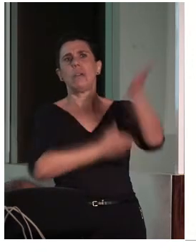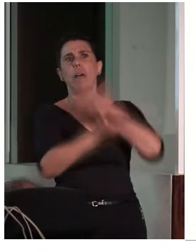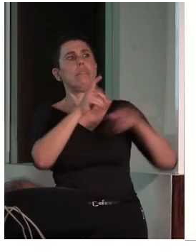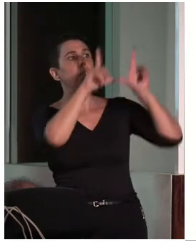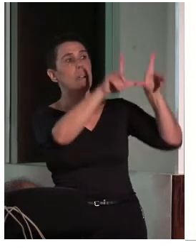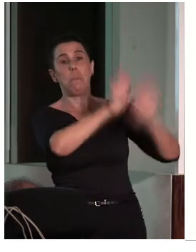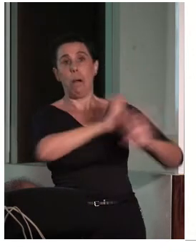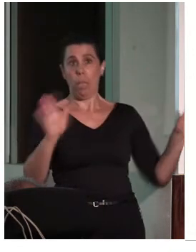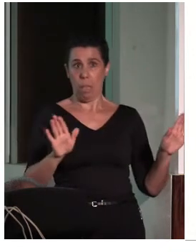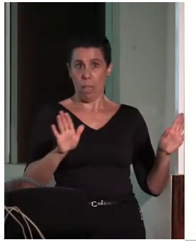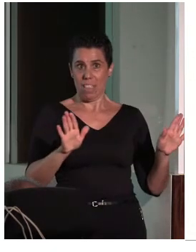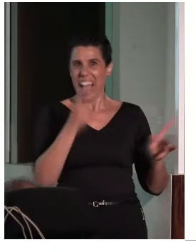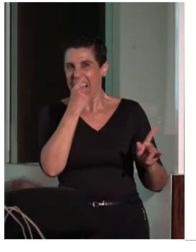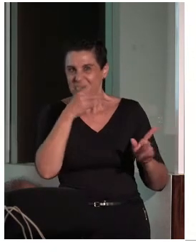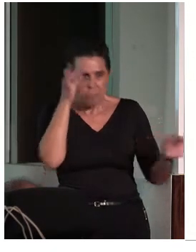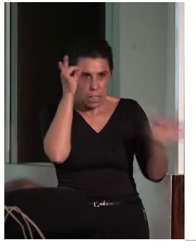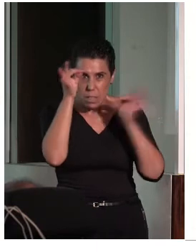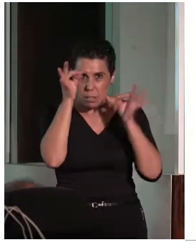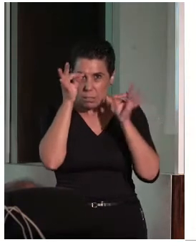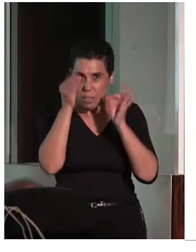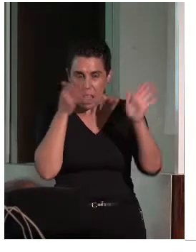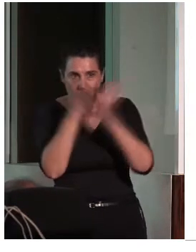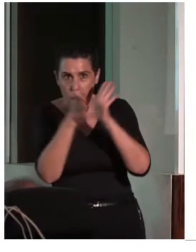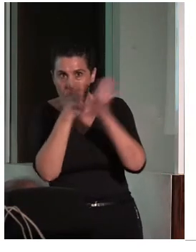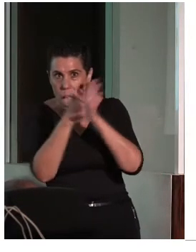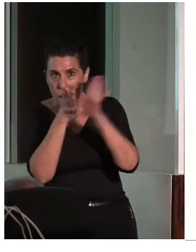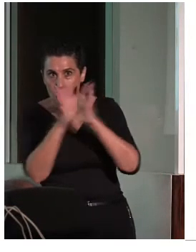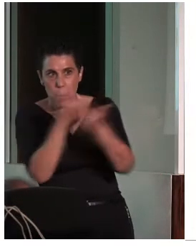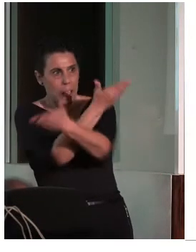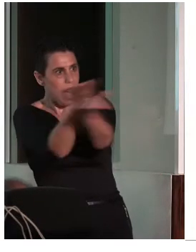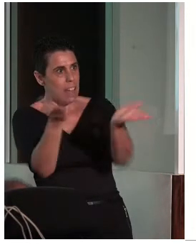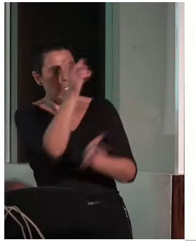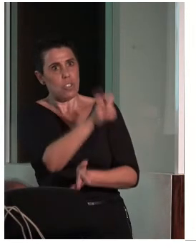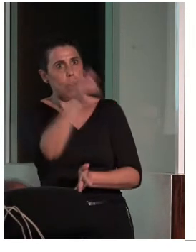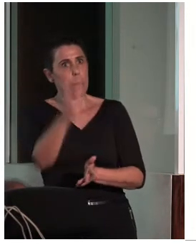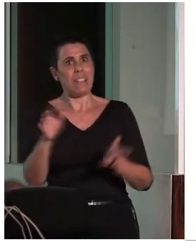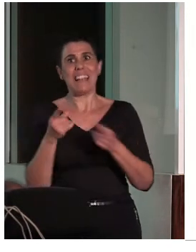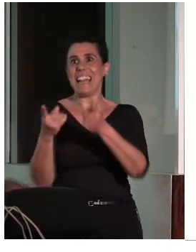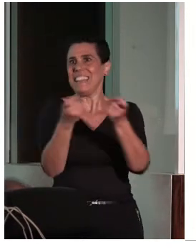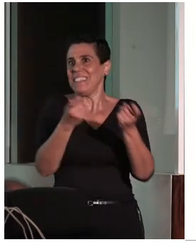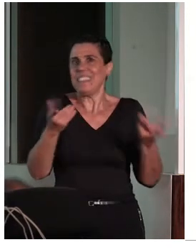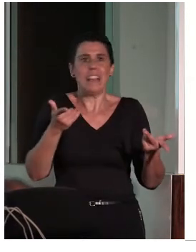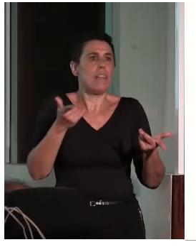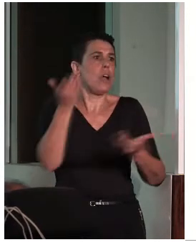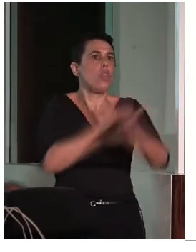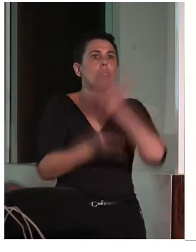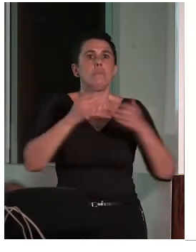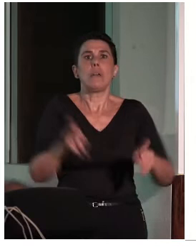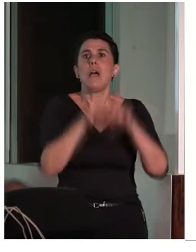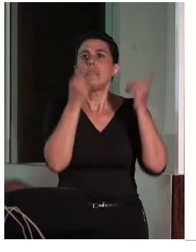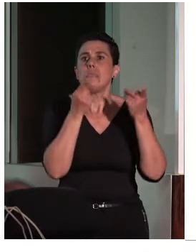para personas con discapacidad física, sino también para el resto de las necesidades, digo, de otro tipo de personas con discapacidad.